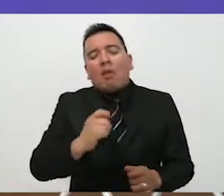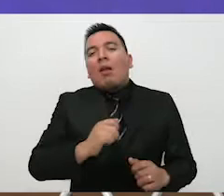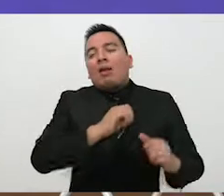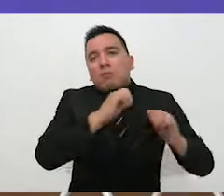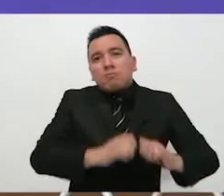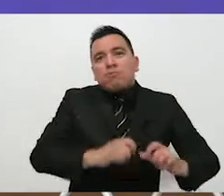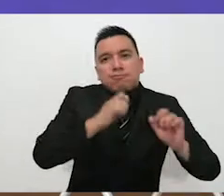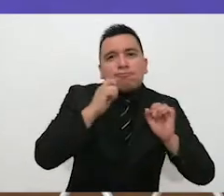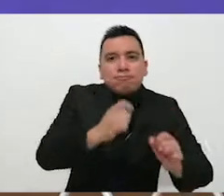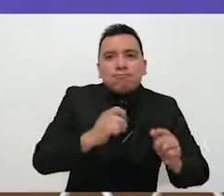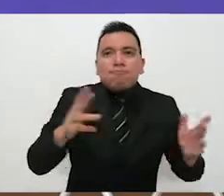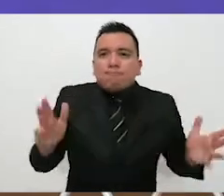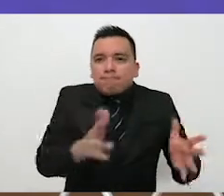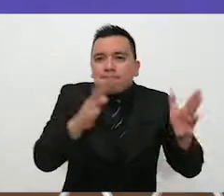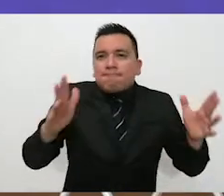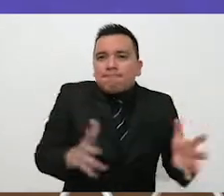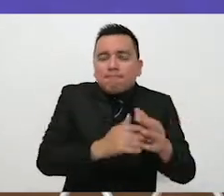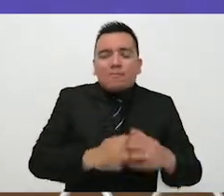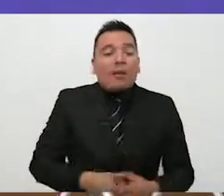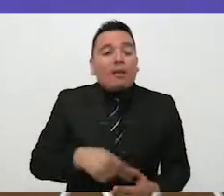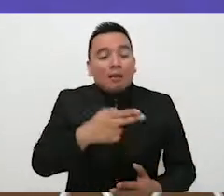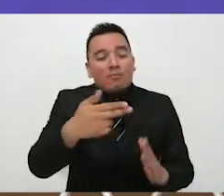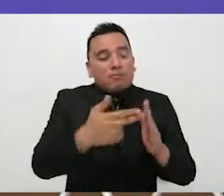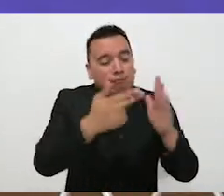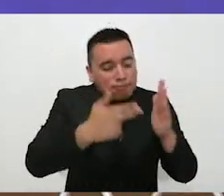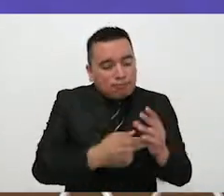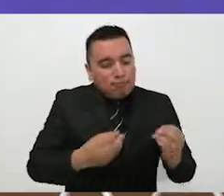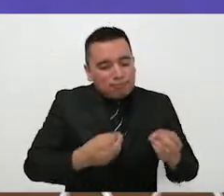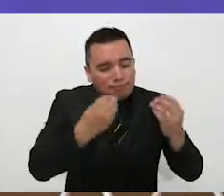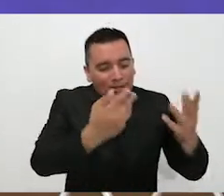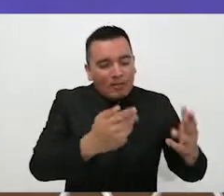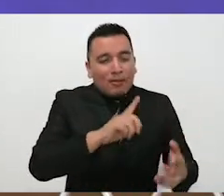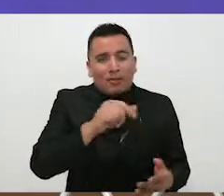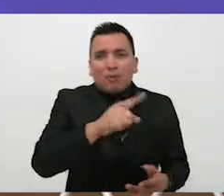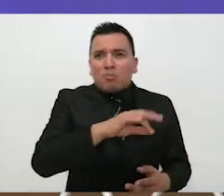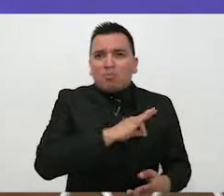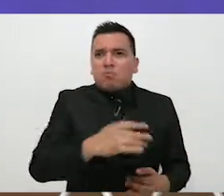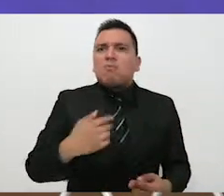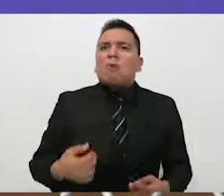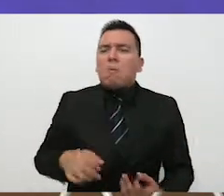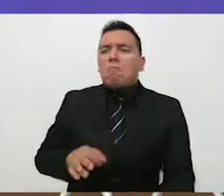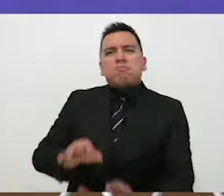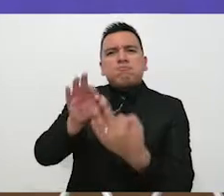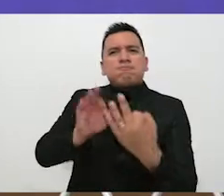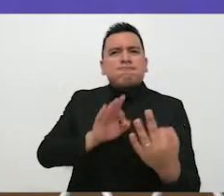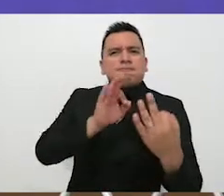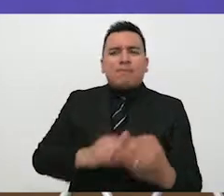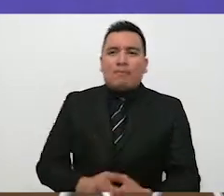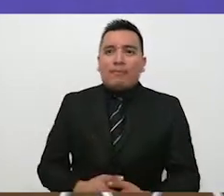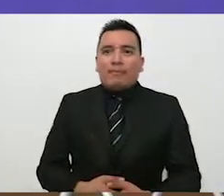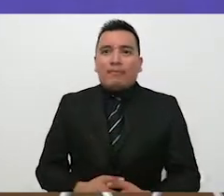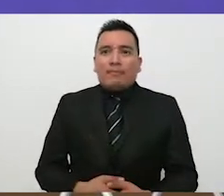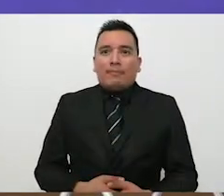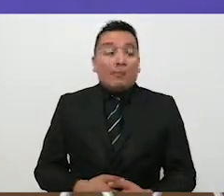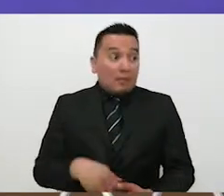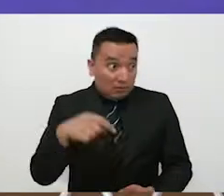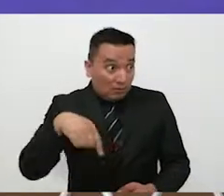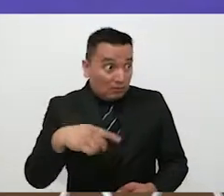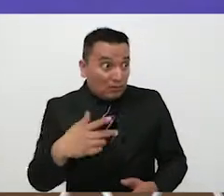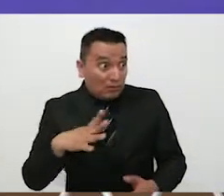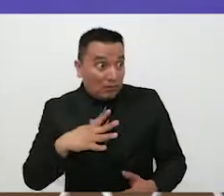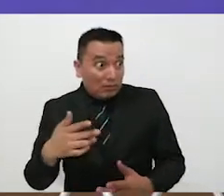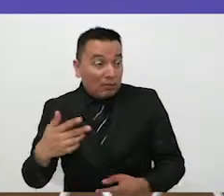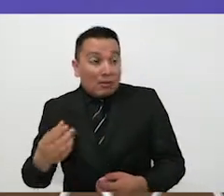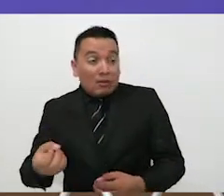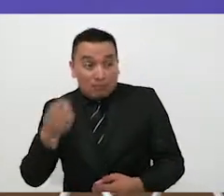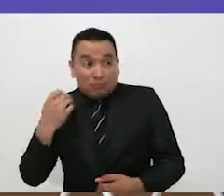capacitar a la mujer, a darle herramientas para que pueda luchar para quitar esas brechas de género. Y este taller no es así. Y este taller está